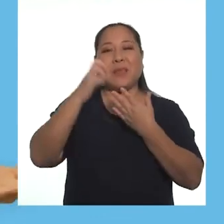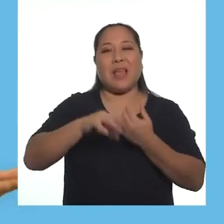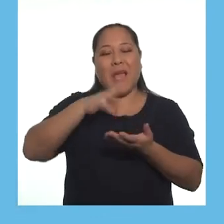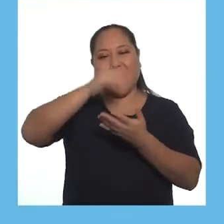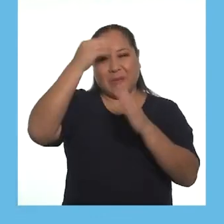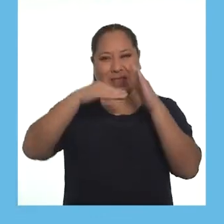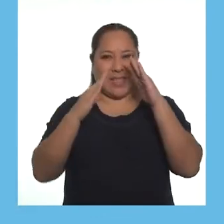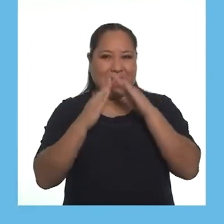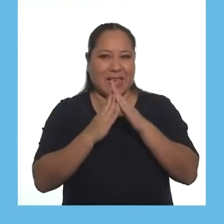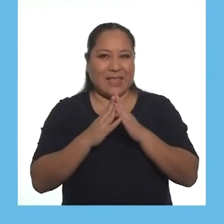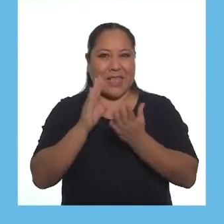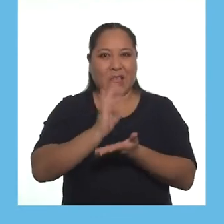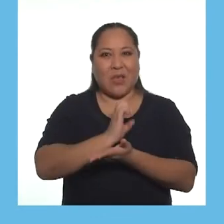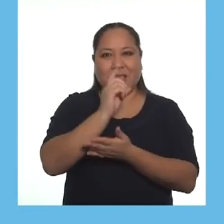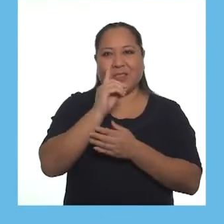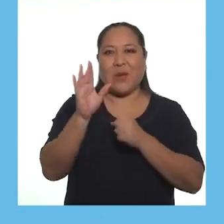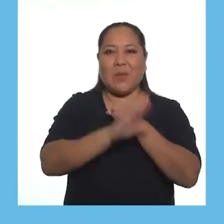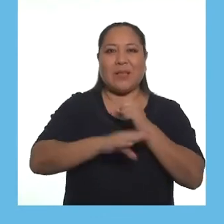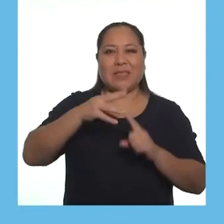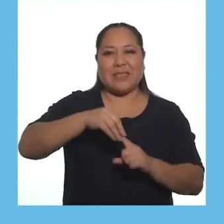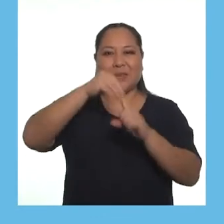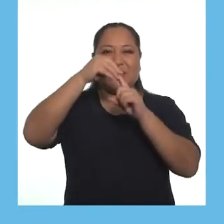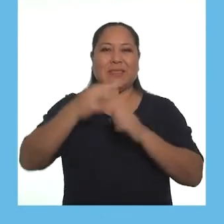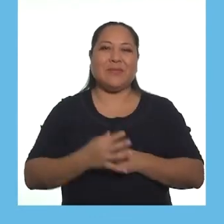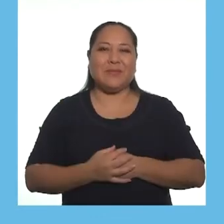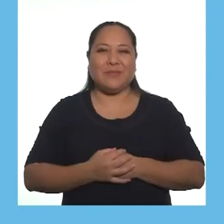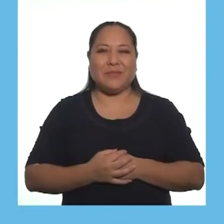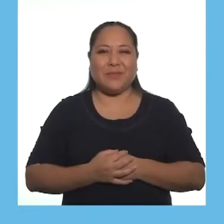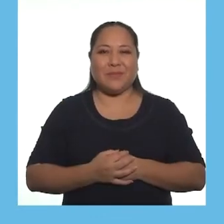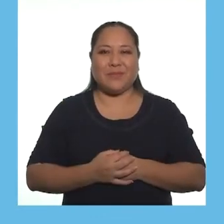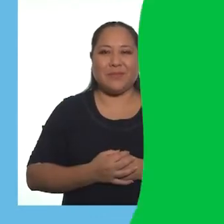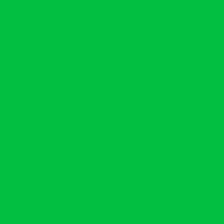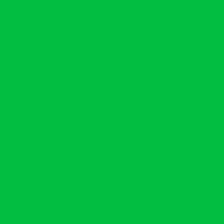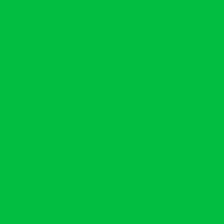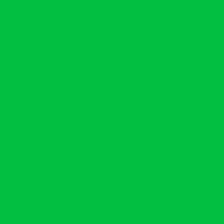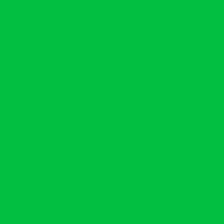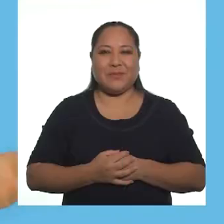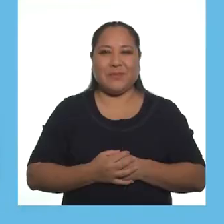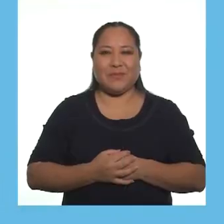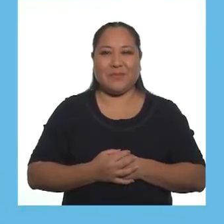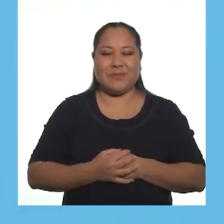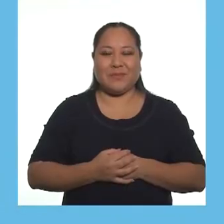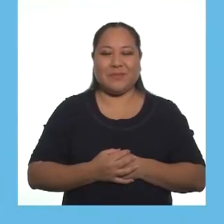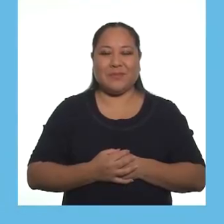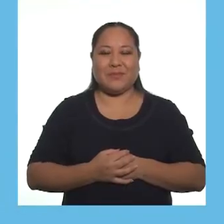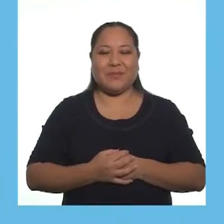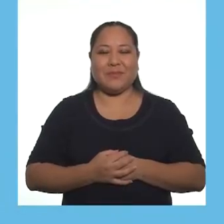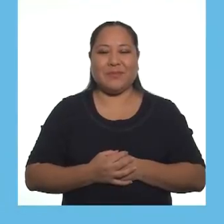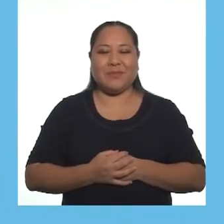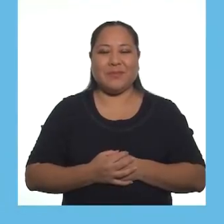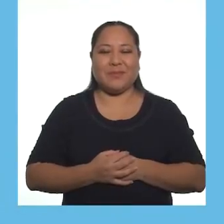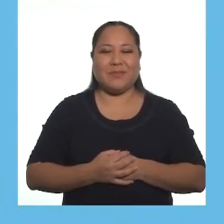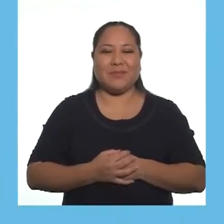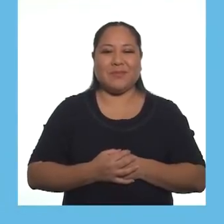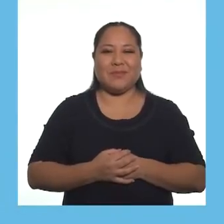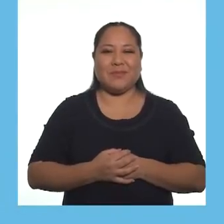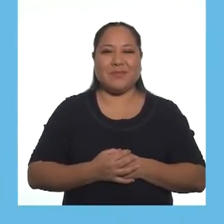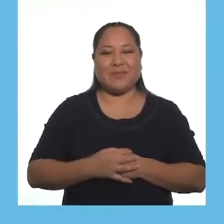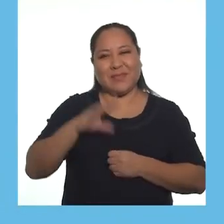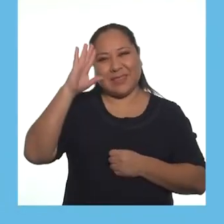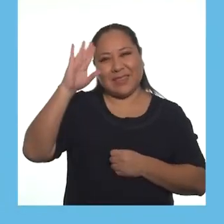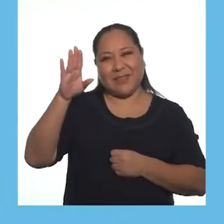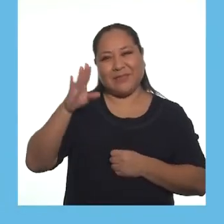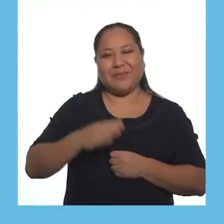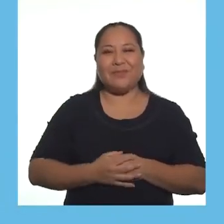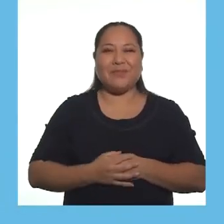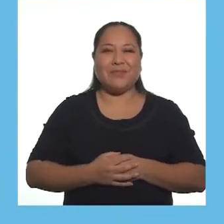próximo episodio de Aprendo en Casa Educación Básica Especial. ¡Tupananchiscama! ¡Más y cuna!